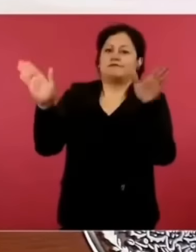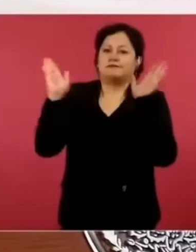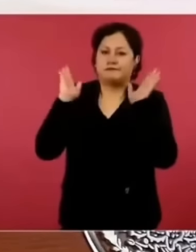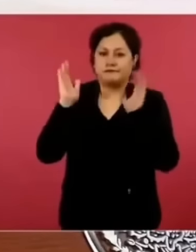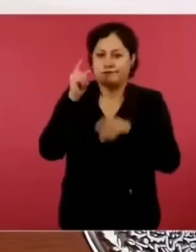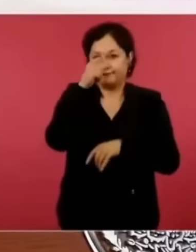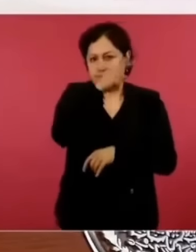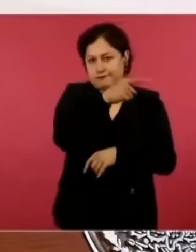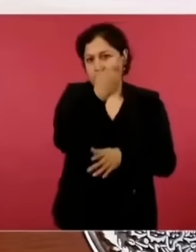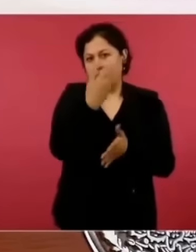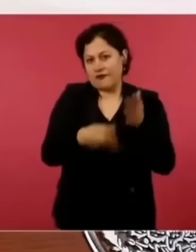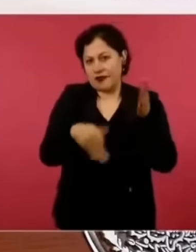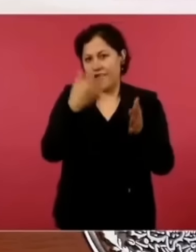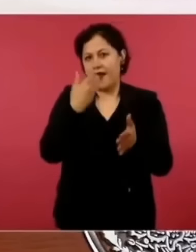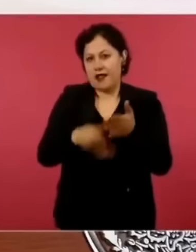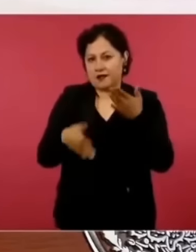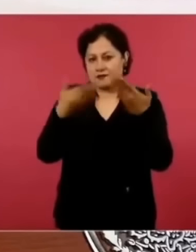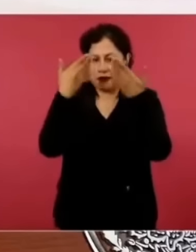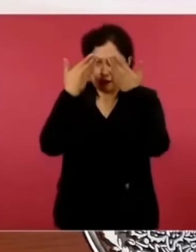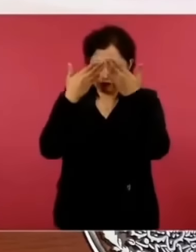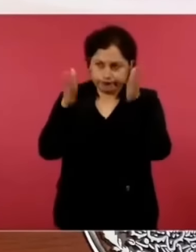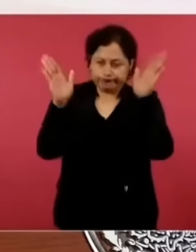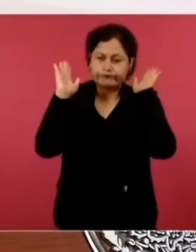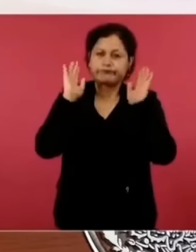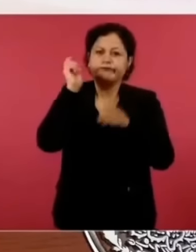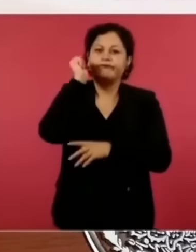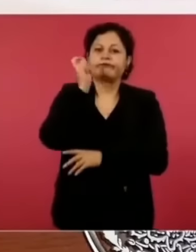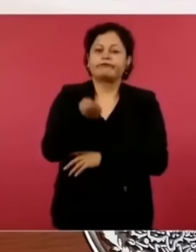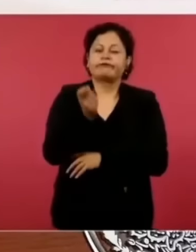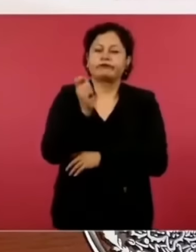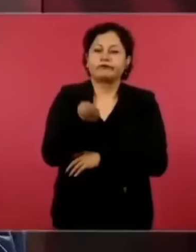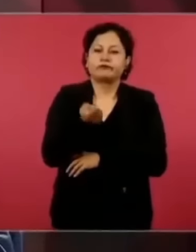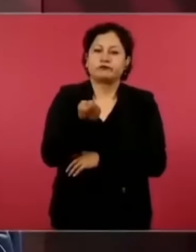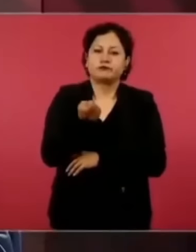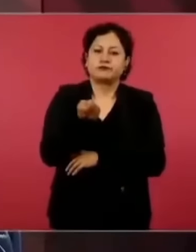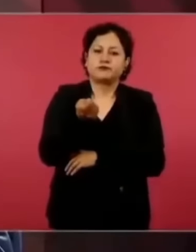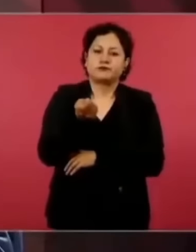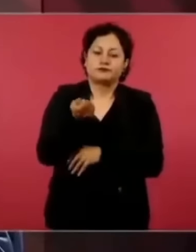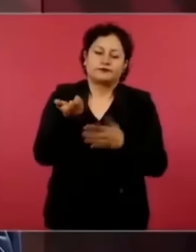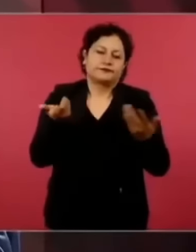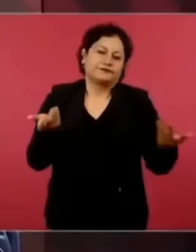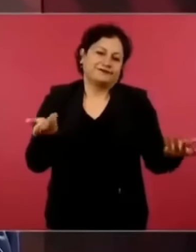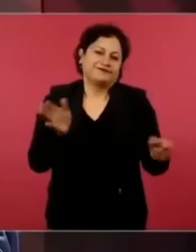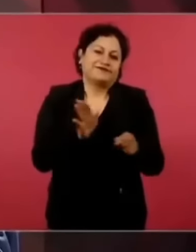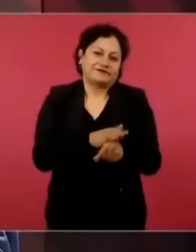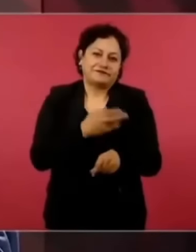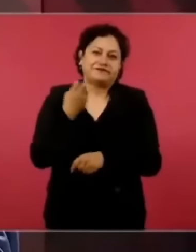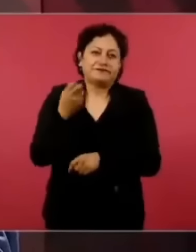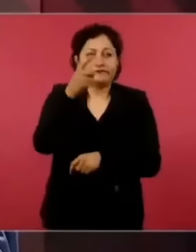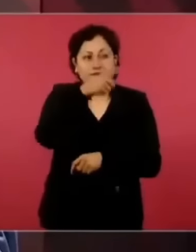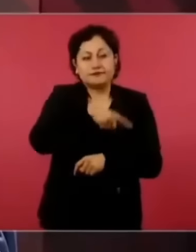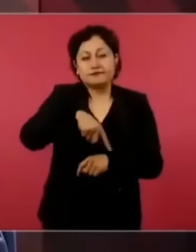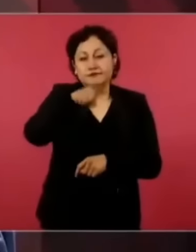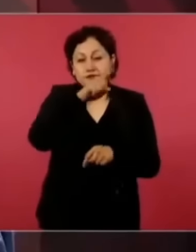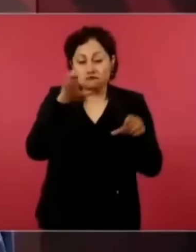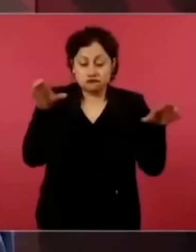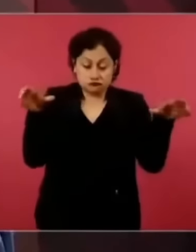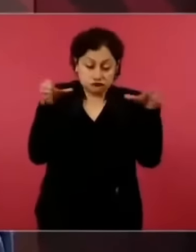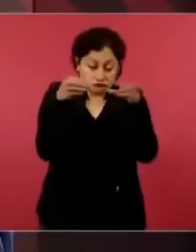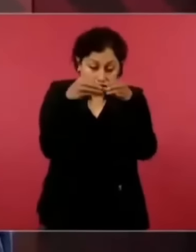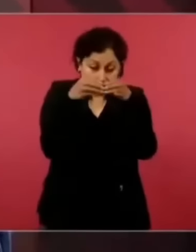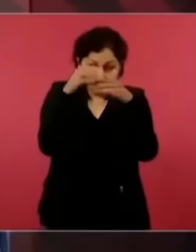y por eso las